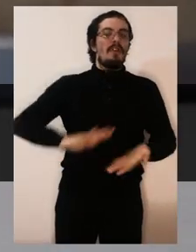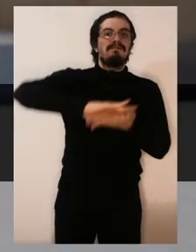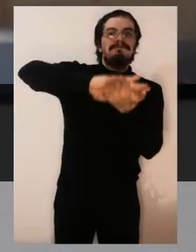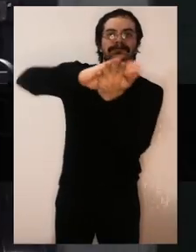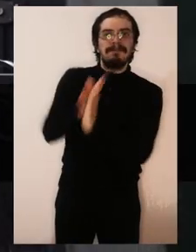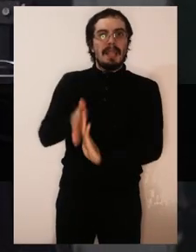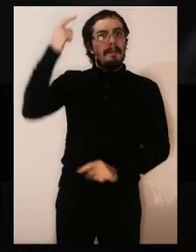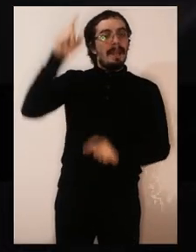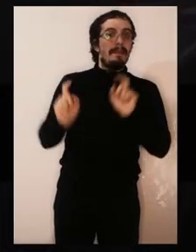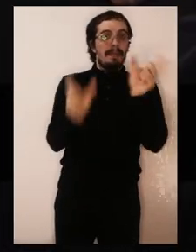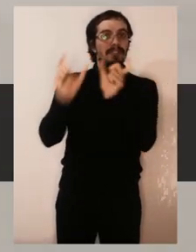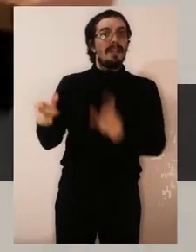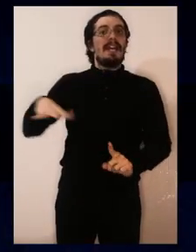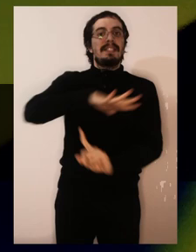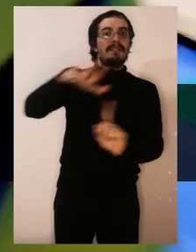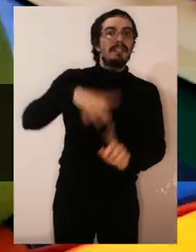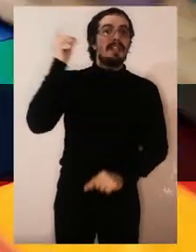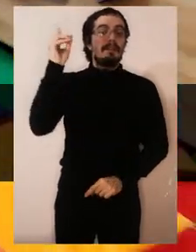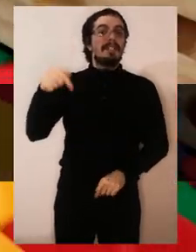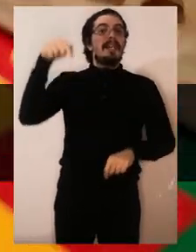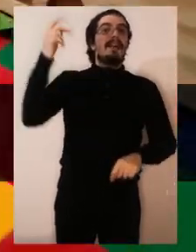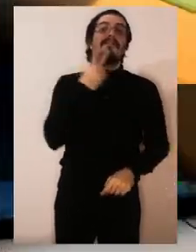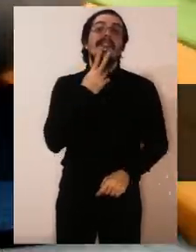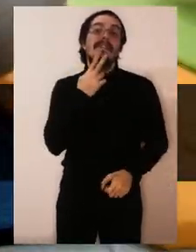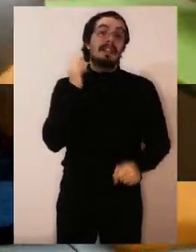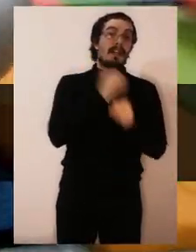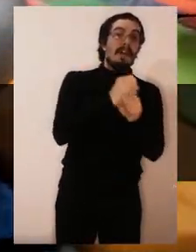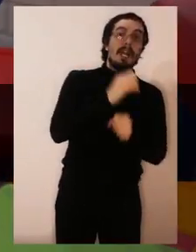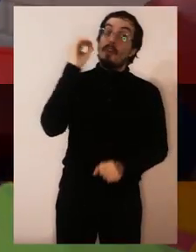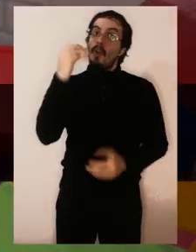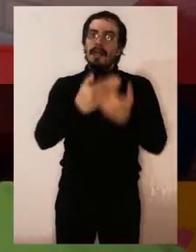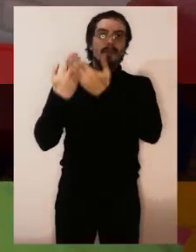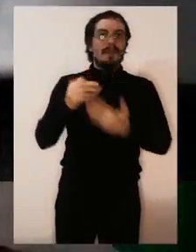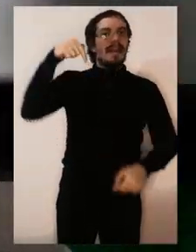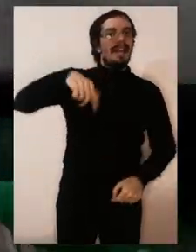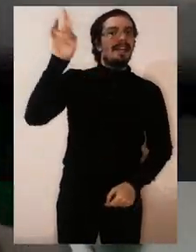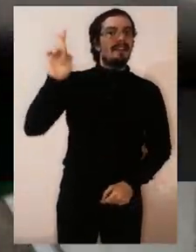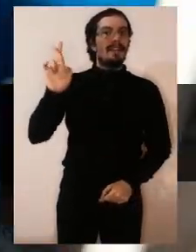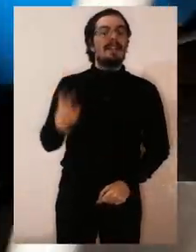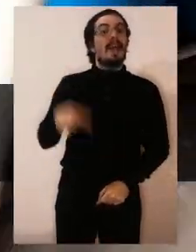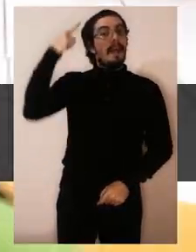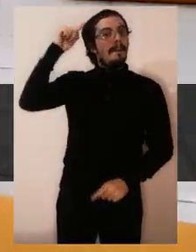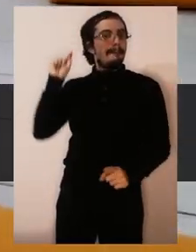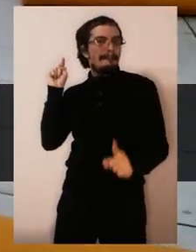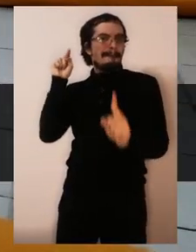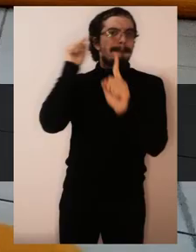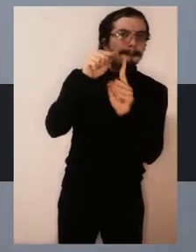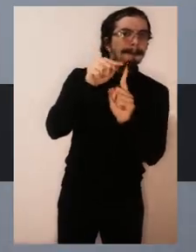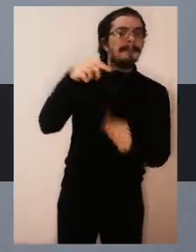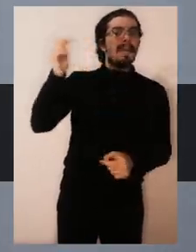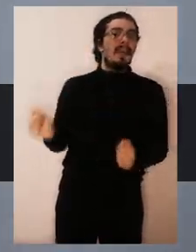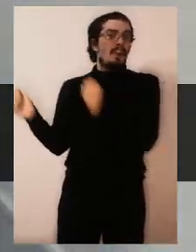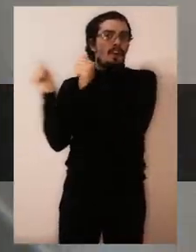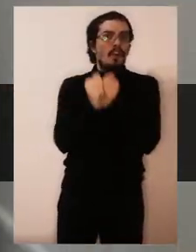personas en situación de discapacidad que habitan, trabajan y o estudian en la comuna, a fin de conseguir, junto